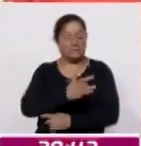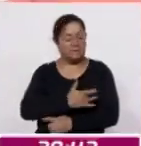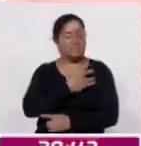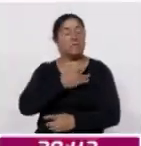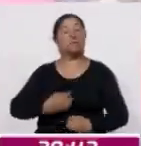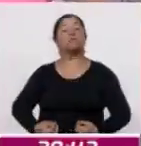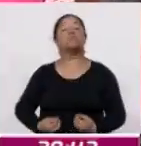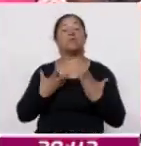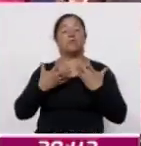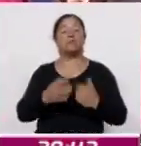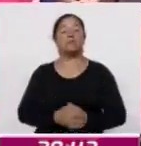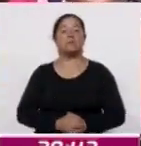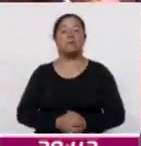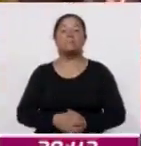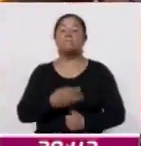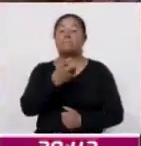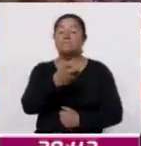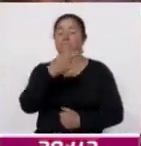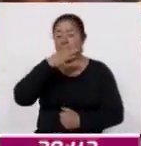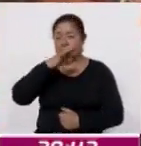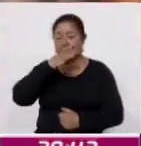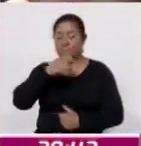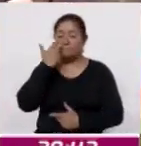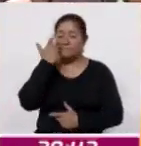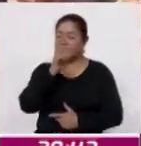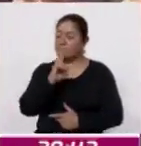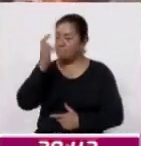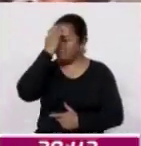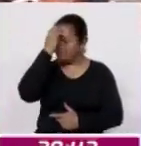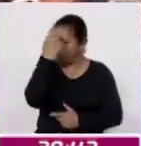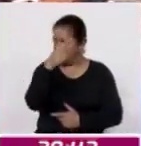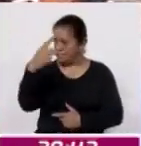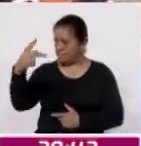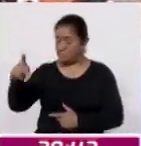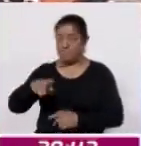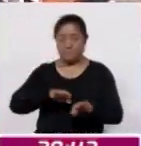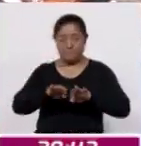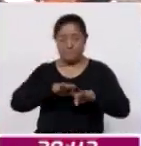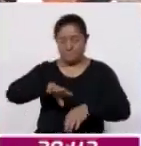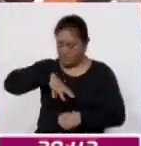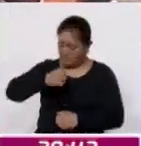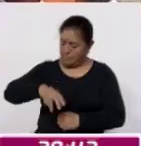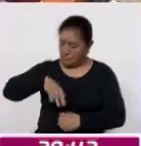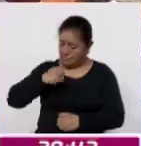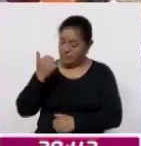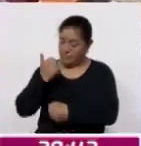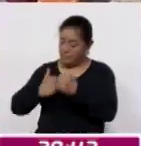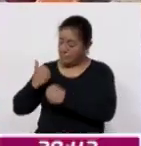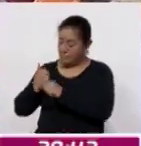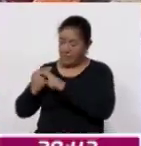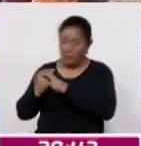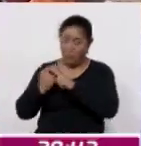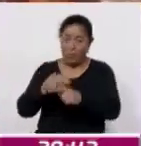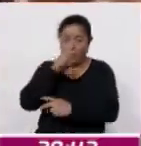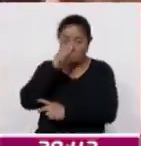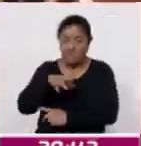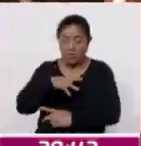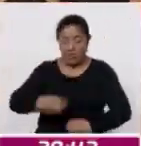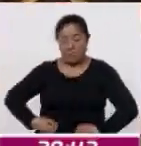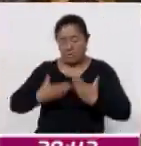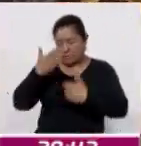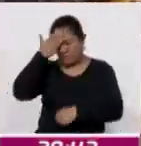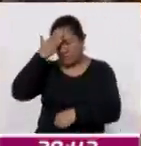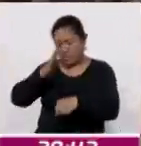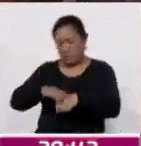vivos. Esta celebración no solo busca reconocer su trabajo y esfuerzo a lo largo de los años, sino también mantener vivas las